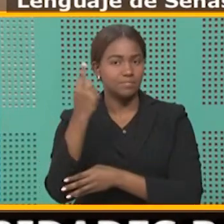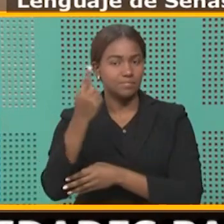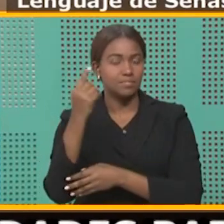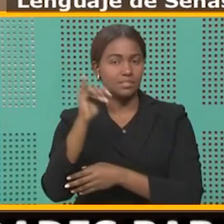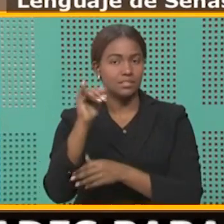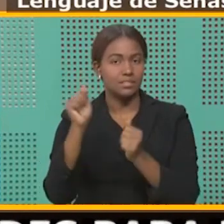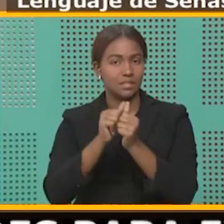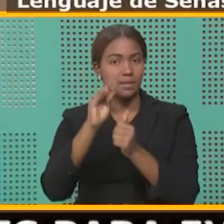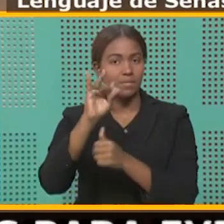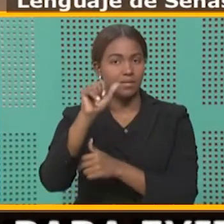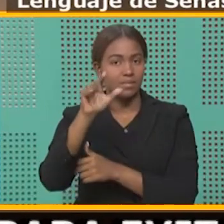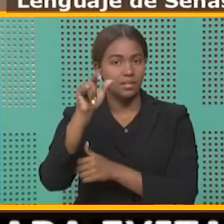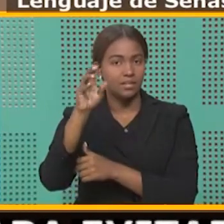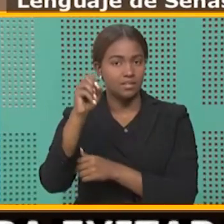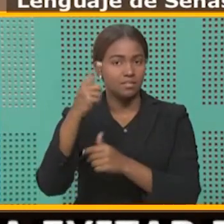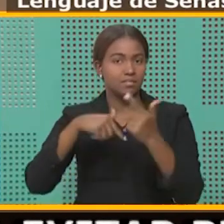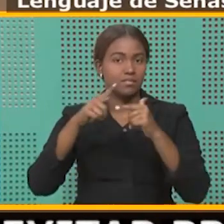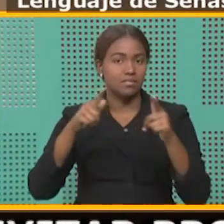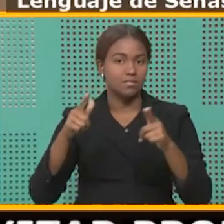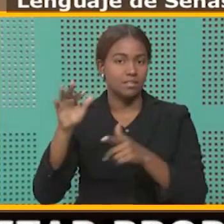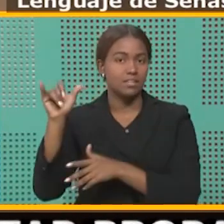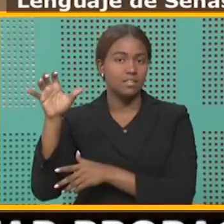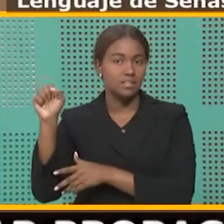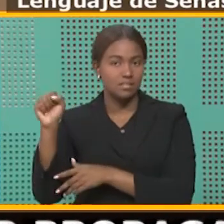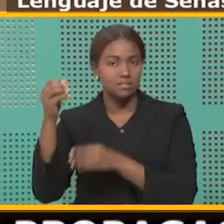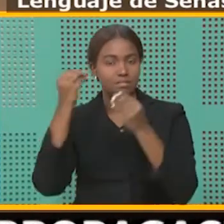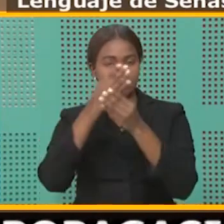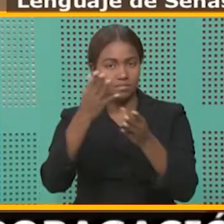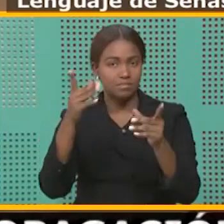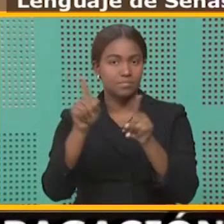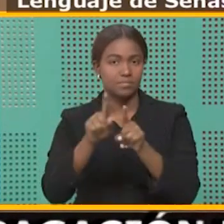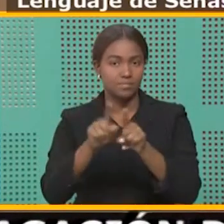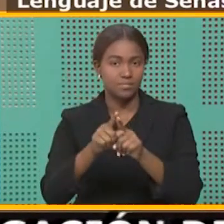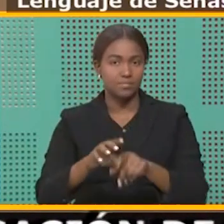Manuel Mecariello también en Lenguas de Señas. Ángelis Suárez les comunica.